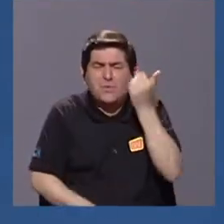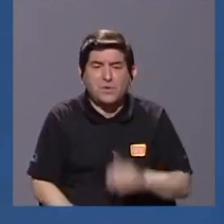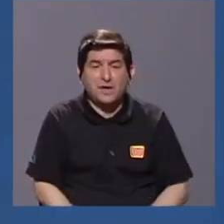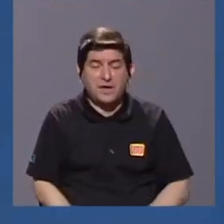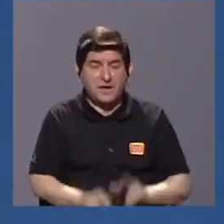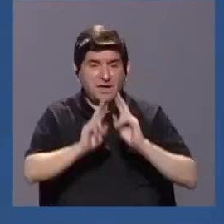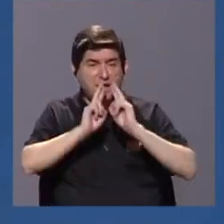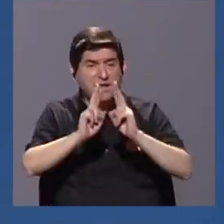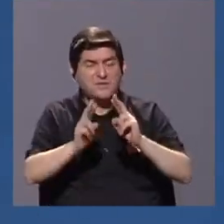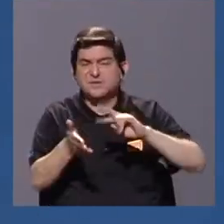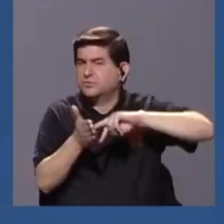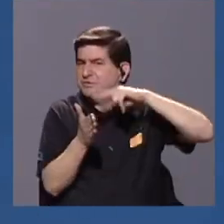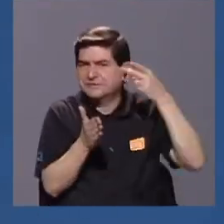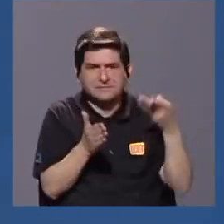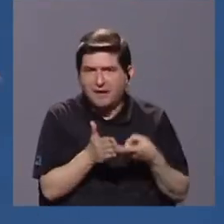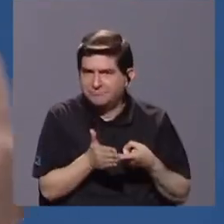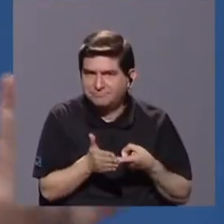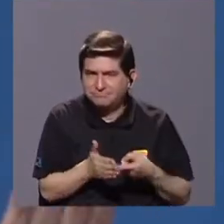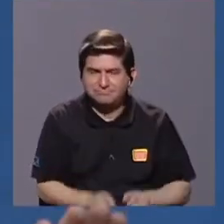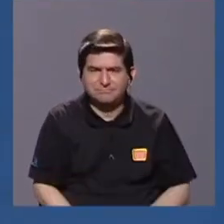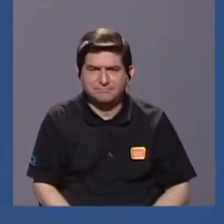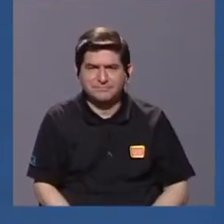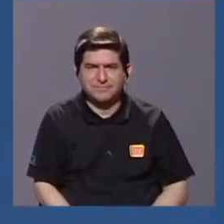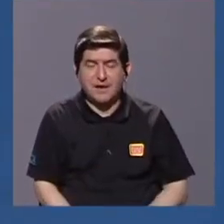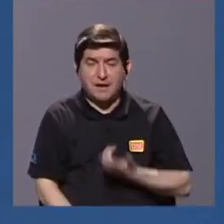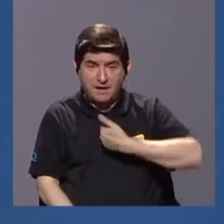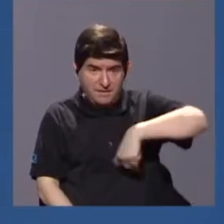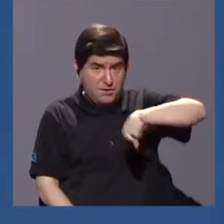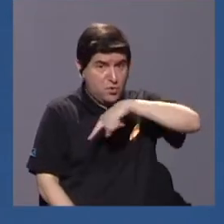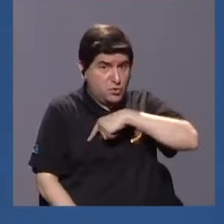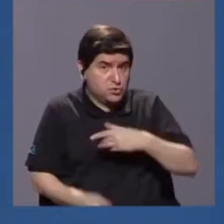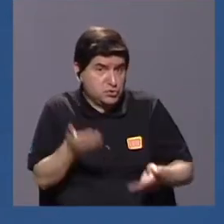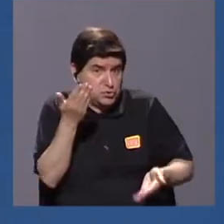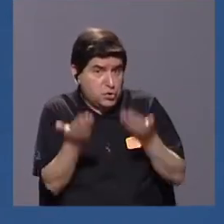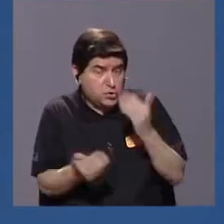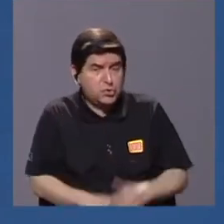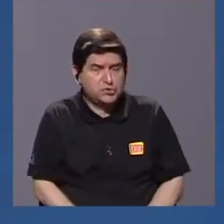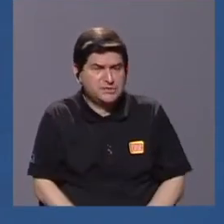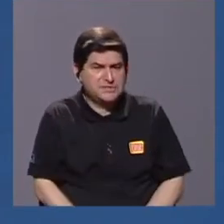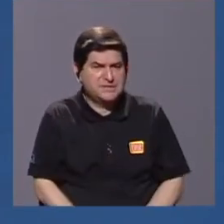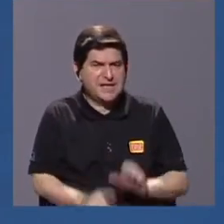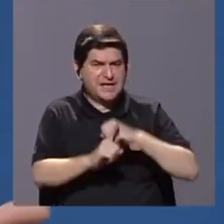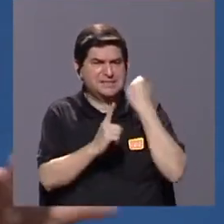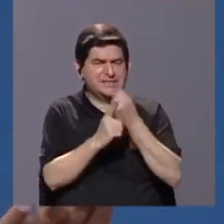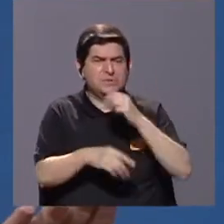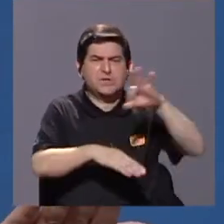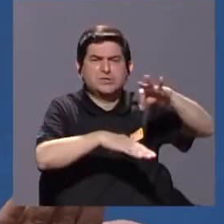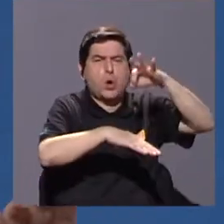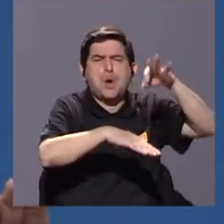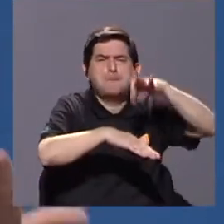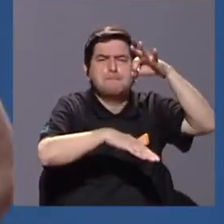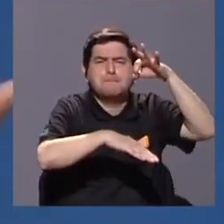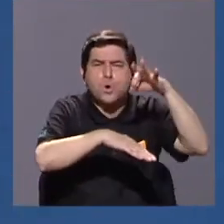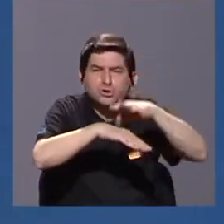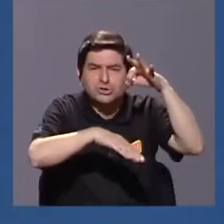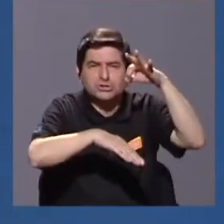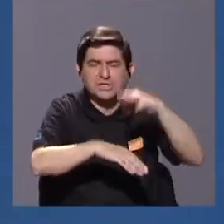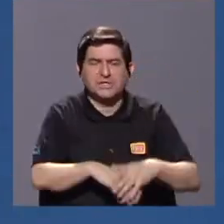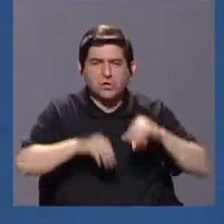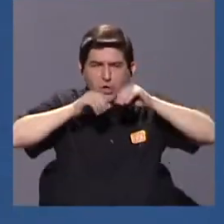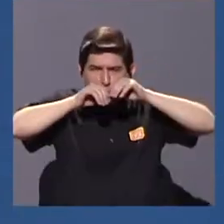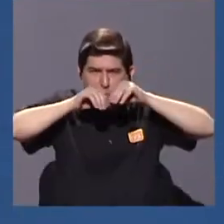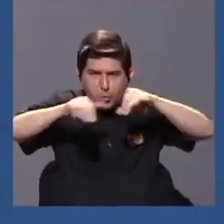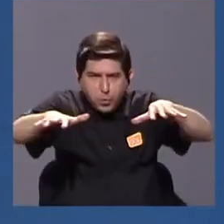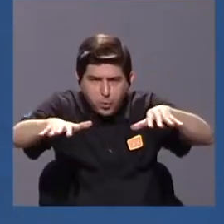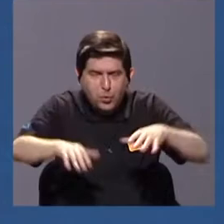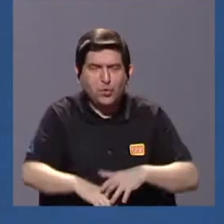puede responder eso. Se trata de que estamos bajo la presencia de mosquitos que pueden estar transmitiendo